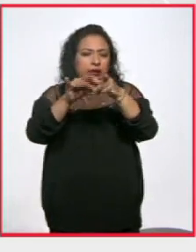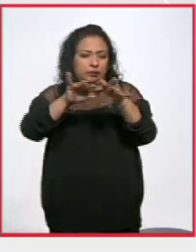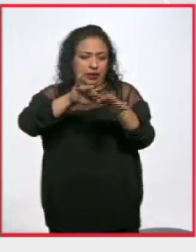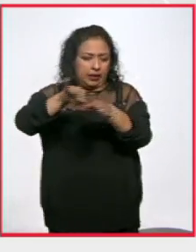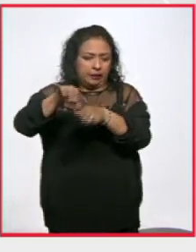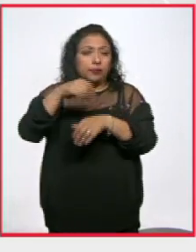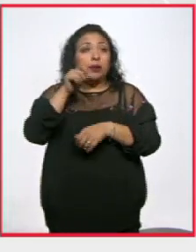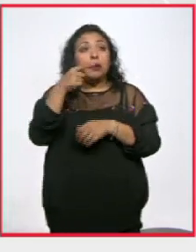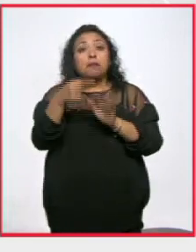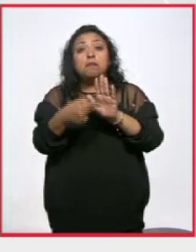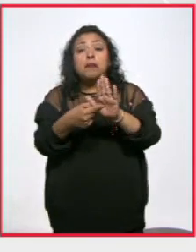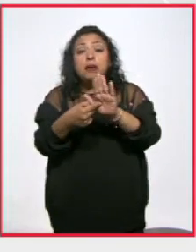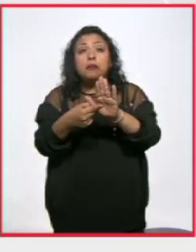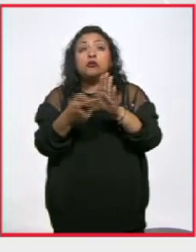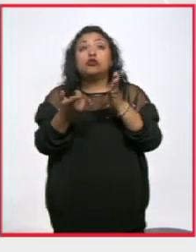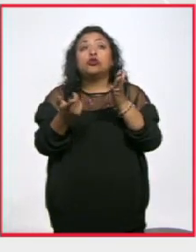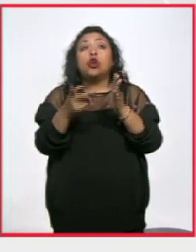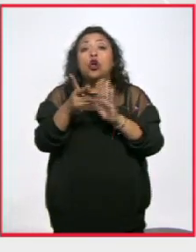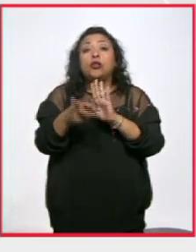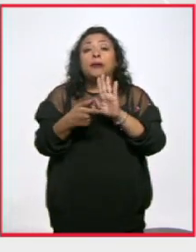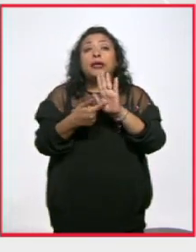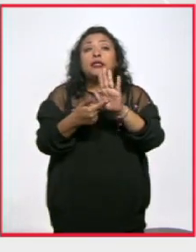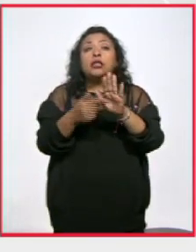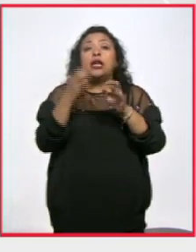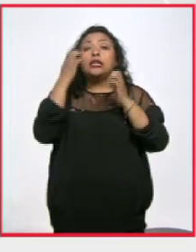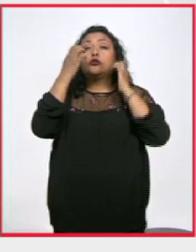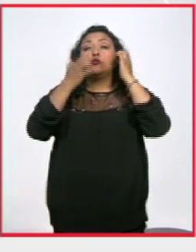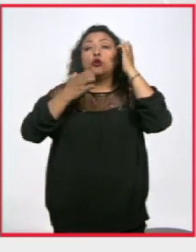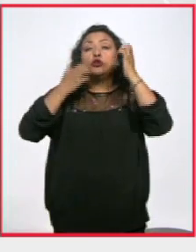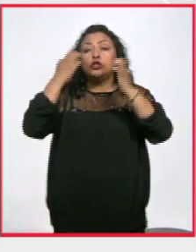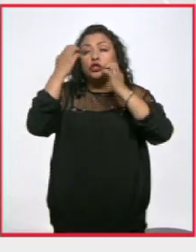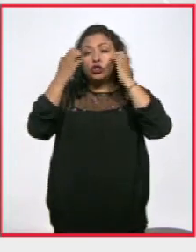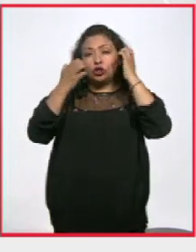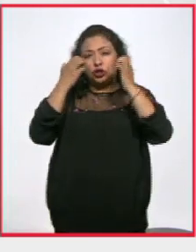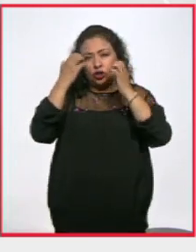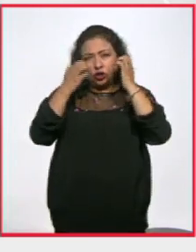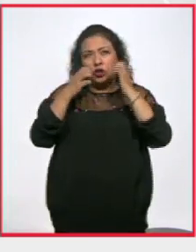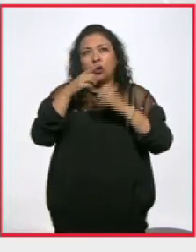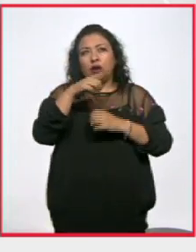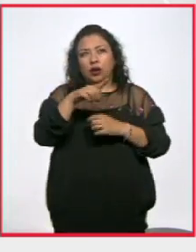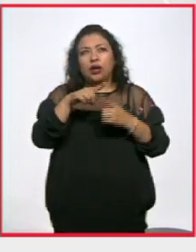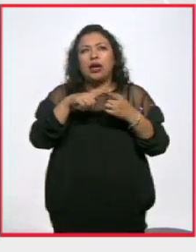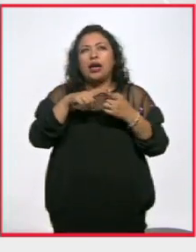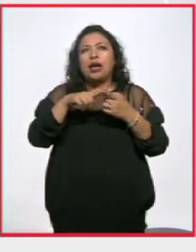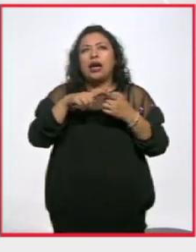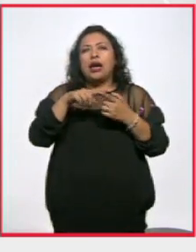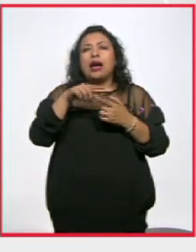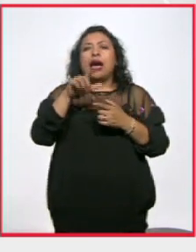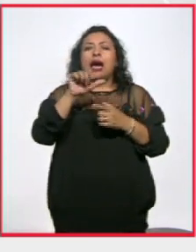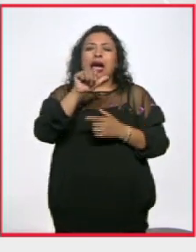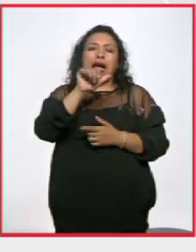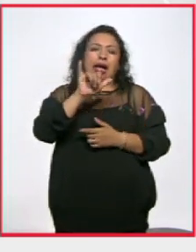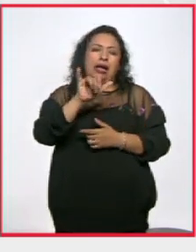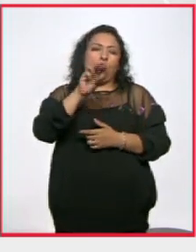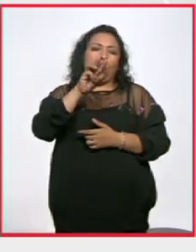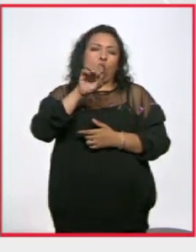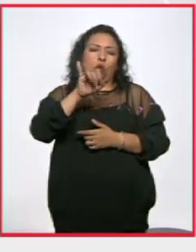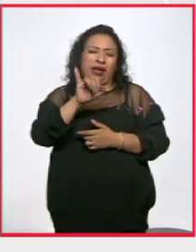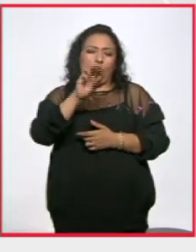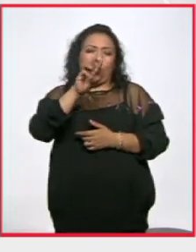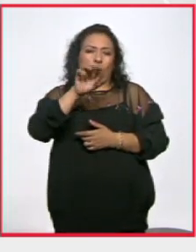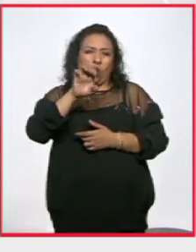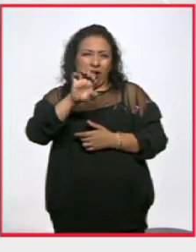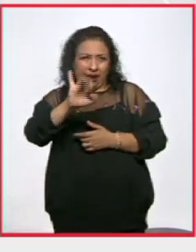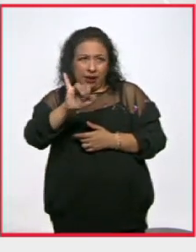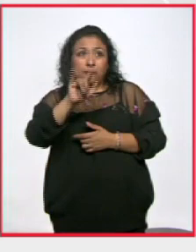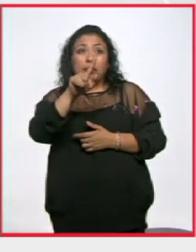y les vamos a mostrar nuevamente la exposición de Forensic Architecture de Ai Weiwei, que es una parte del